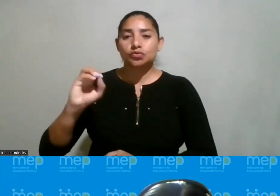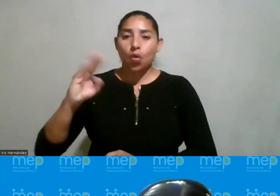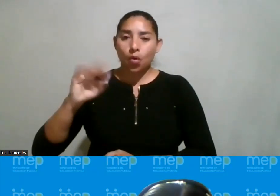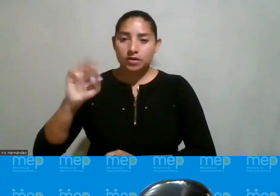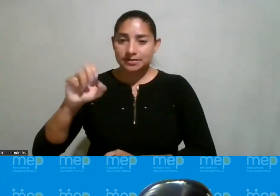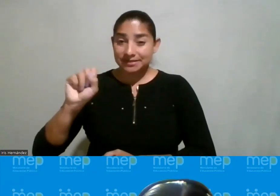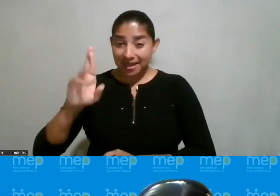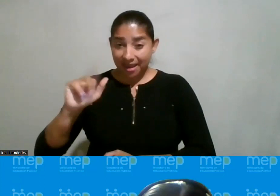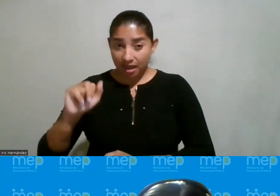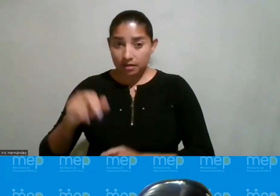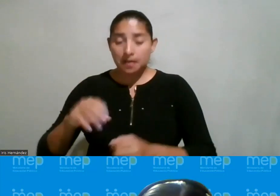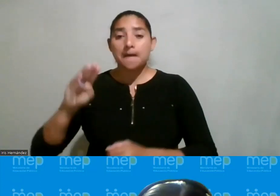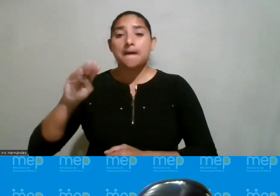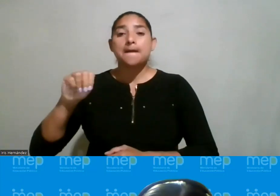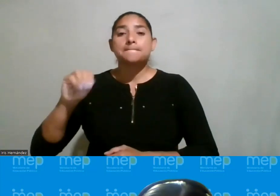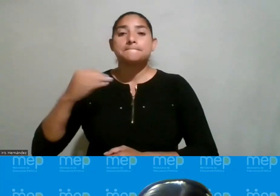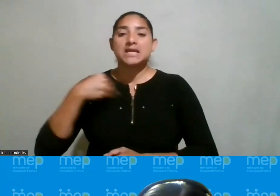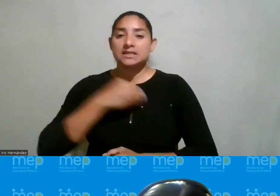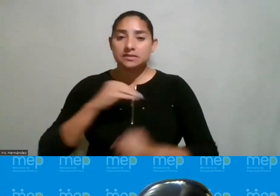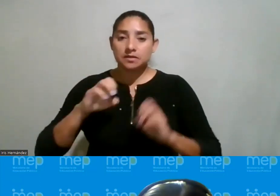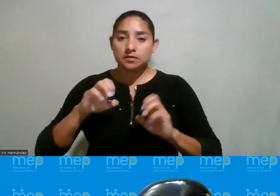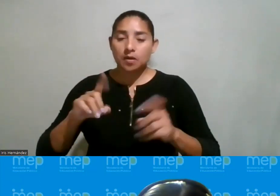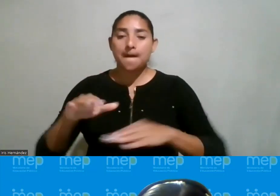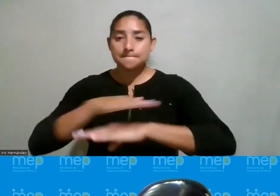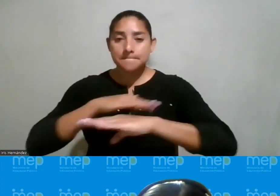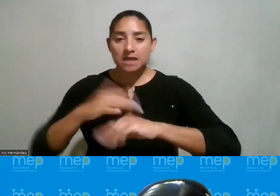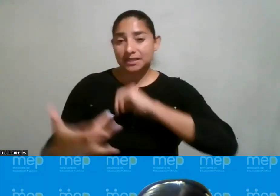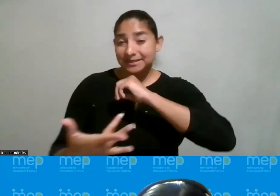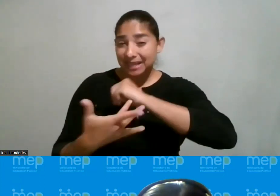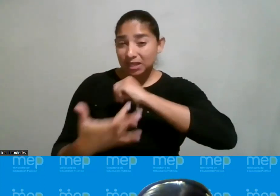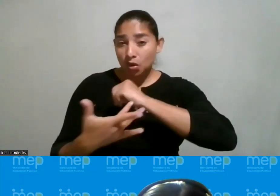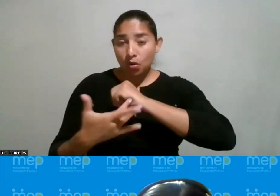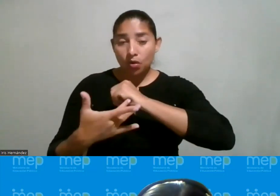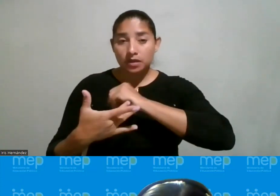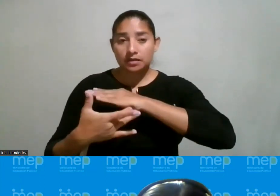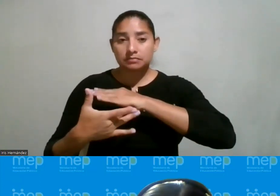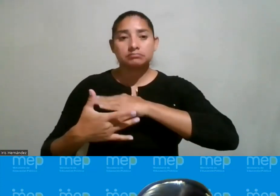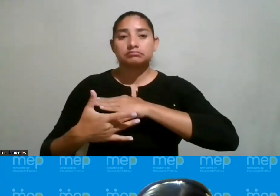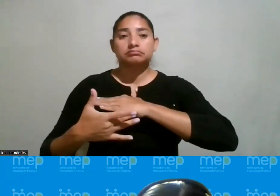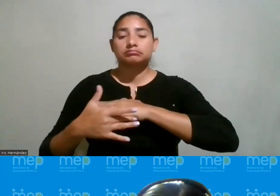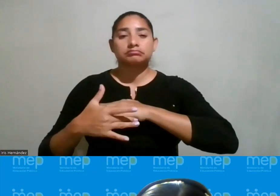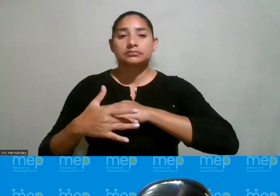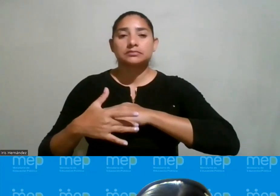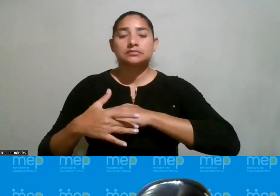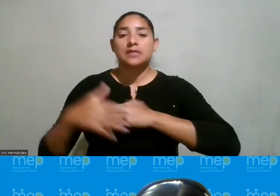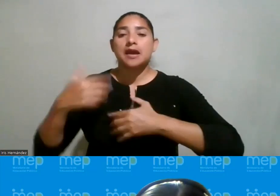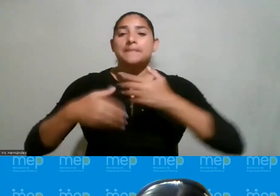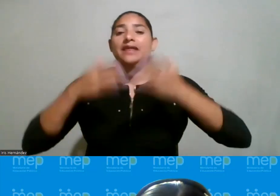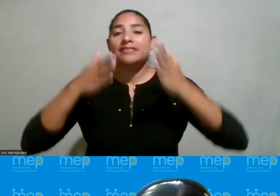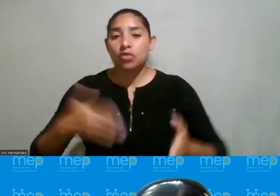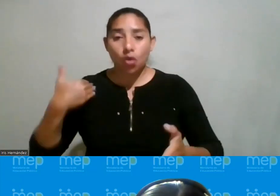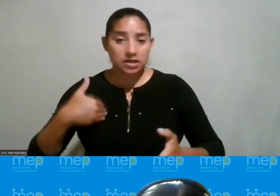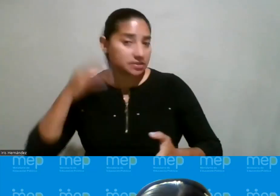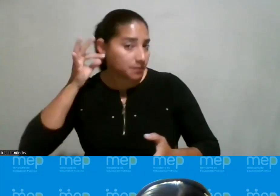hicimos desde el MISIT convocatorias de emprendimiento de base tecnológica y no hicimos distinción dijimos emprendedores emprendedoras